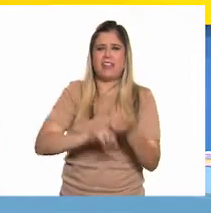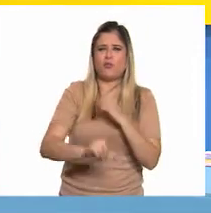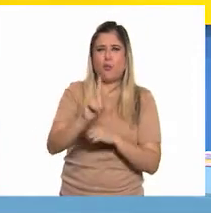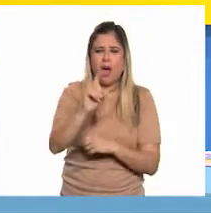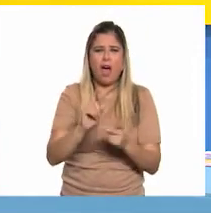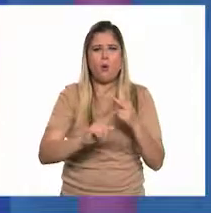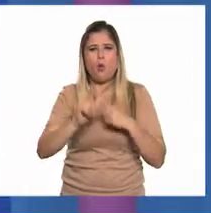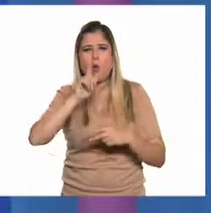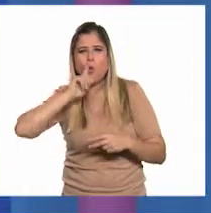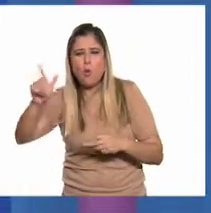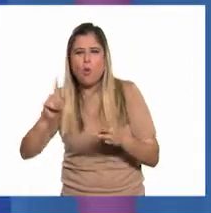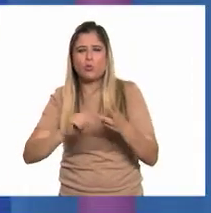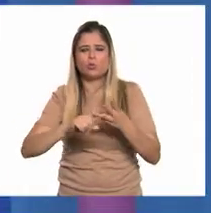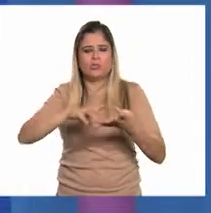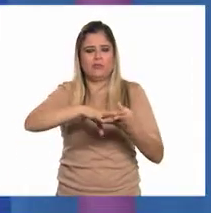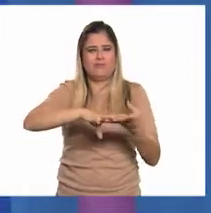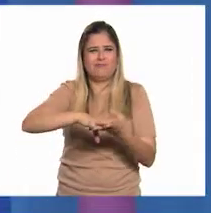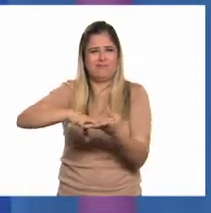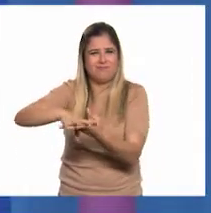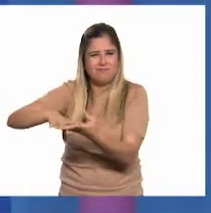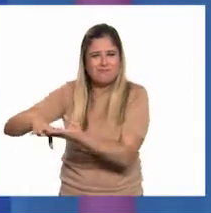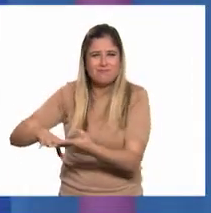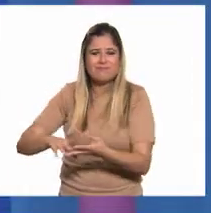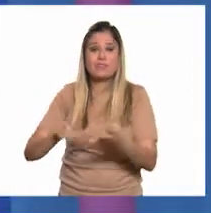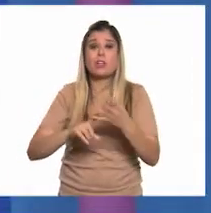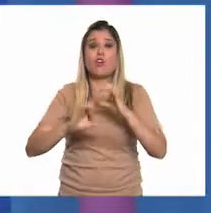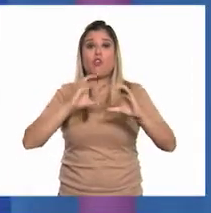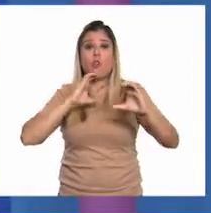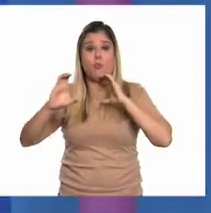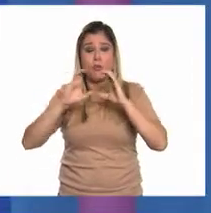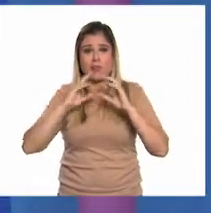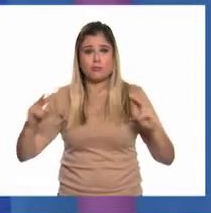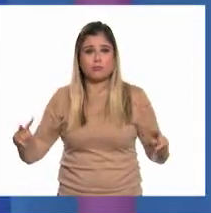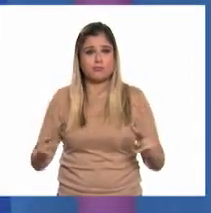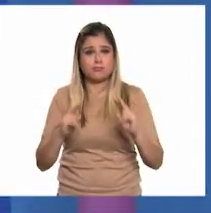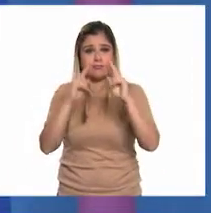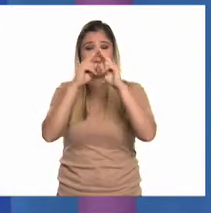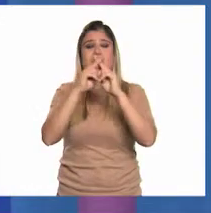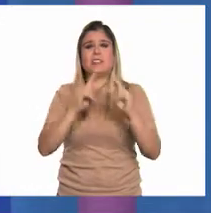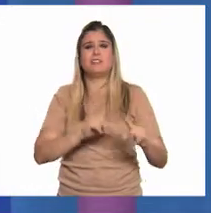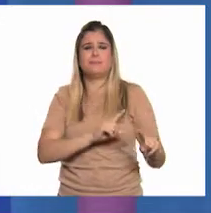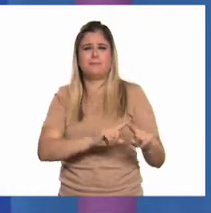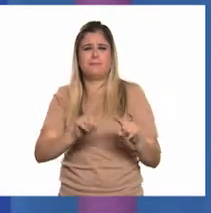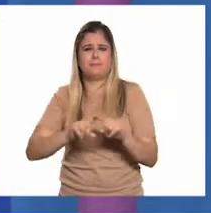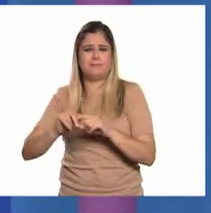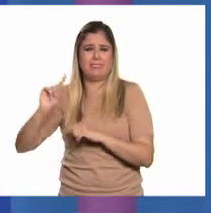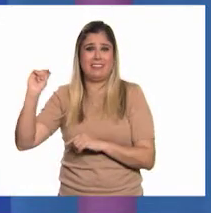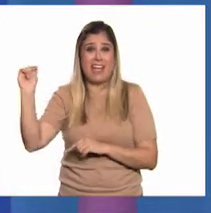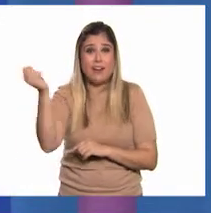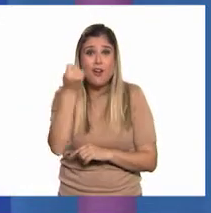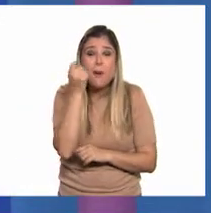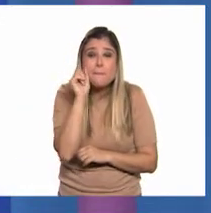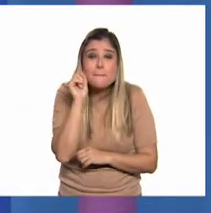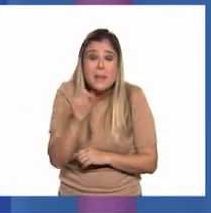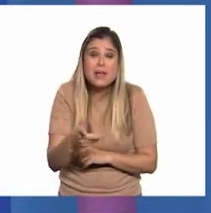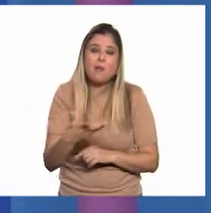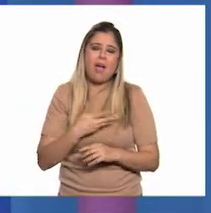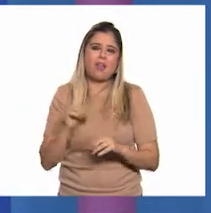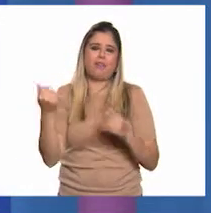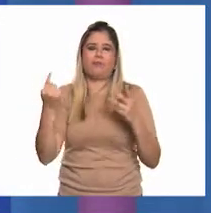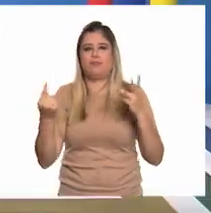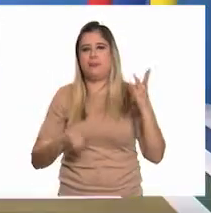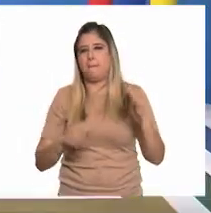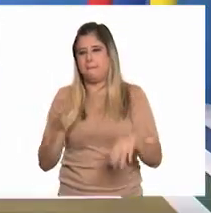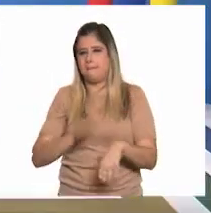luz, alcantarillado, vías de comunicación, telecomunicaciones y tecnología, entre otras.